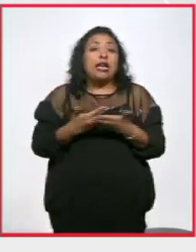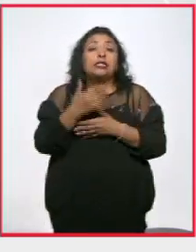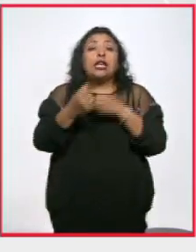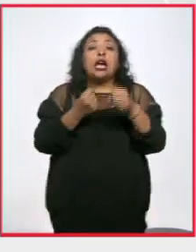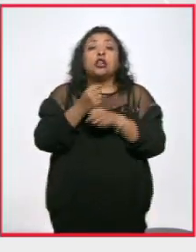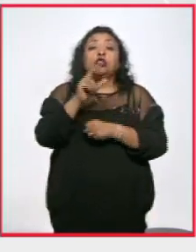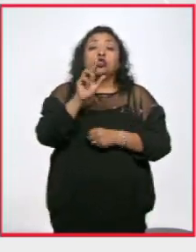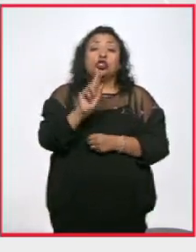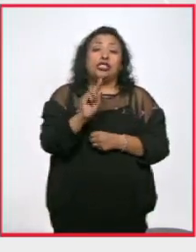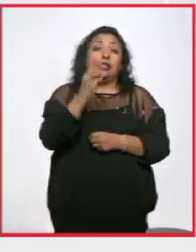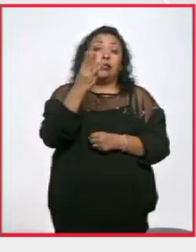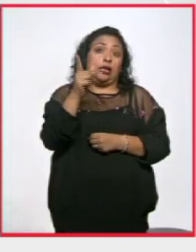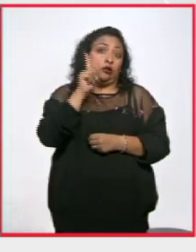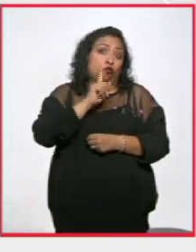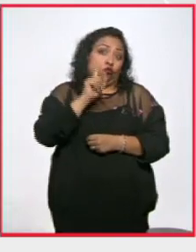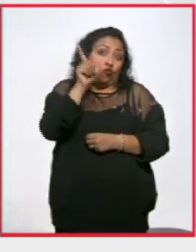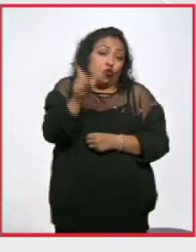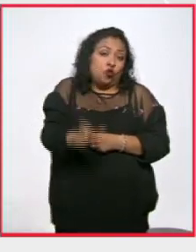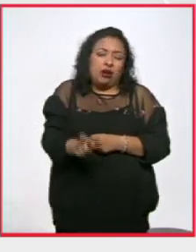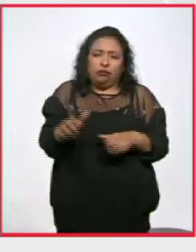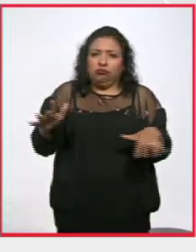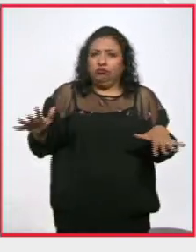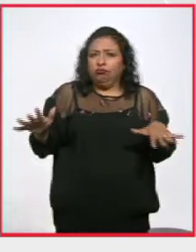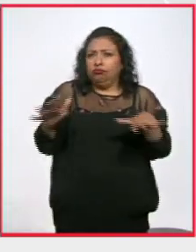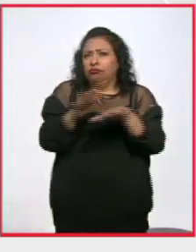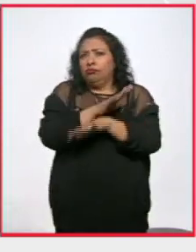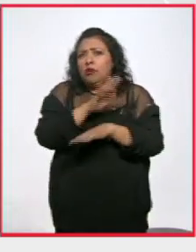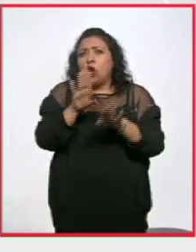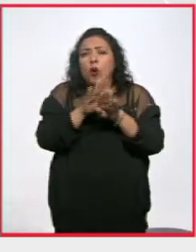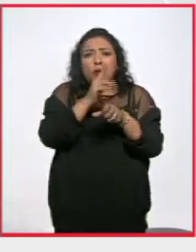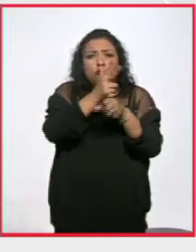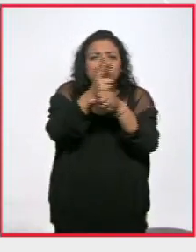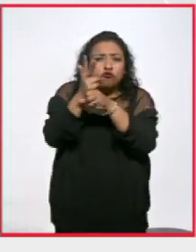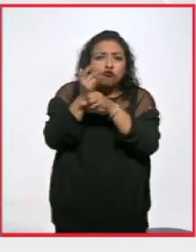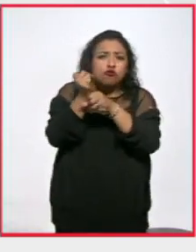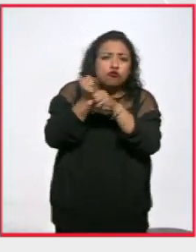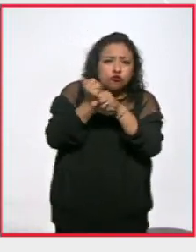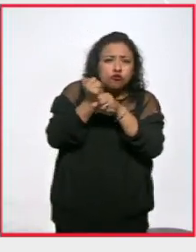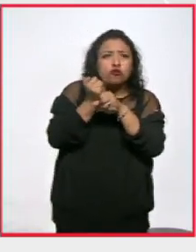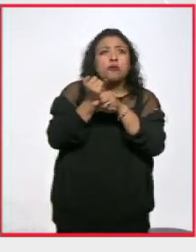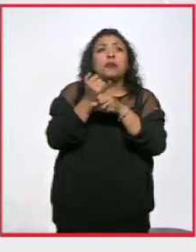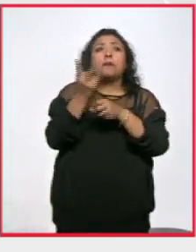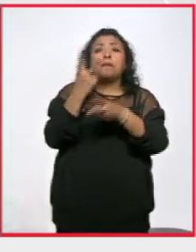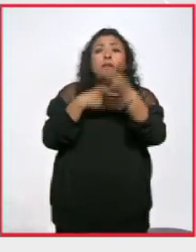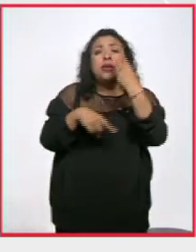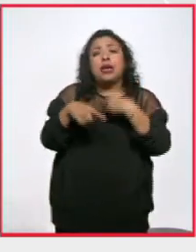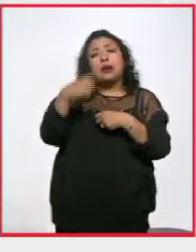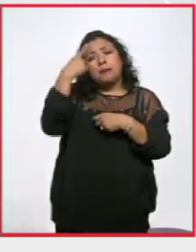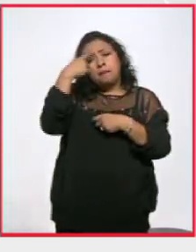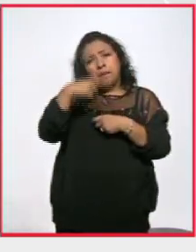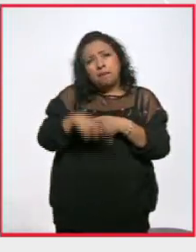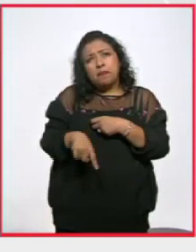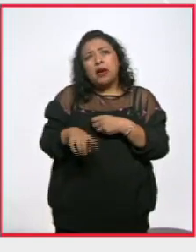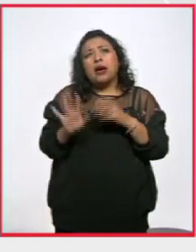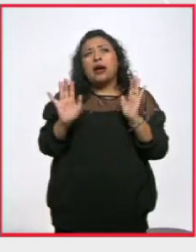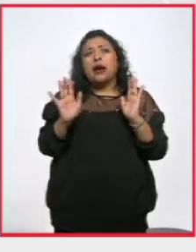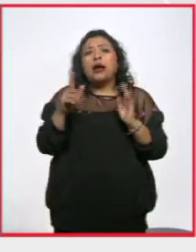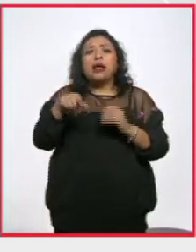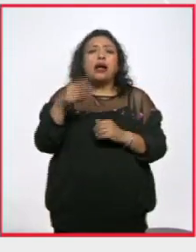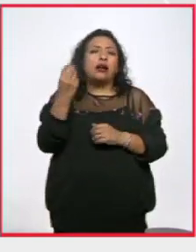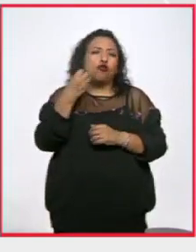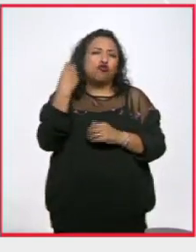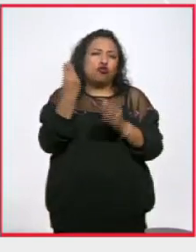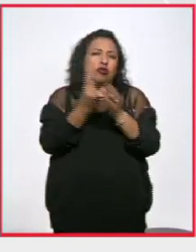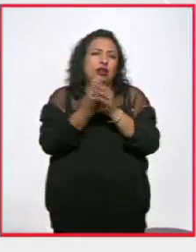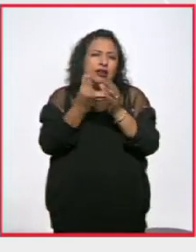83, es mujer y está revolucionando la forma de hacer documentales. va a venir a ofrecer nuestro seminario,